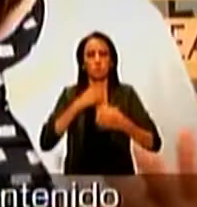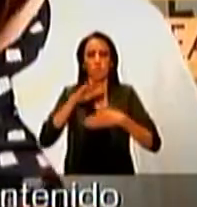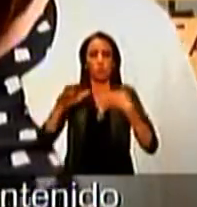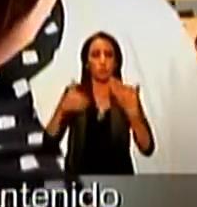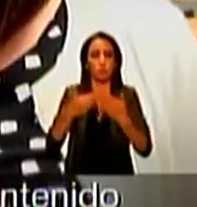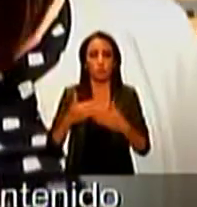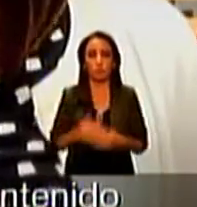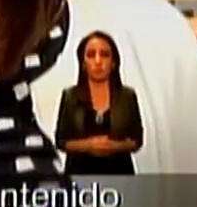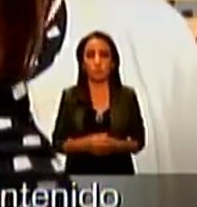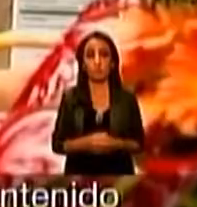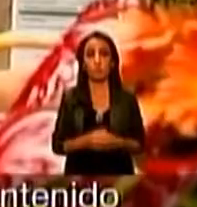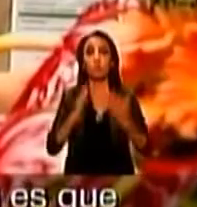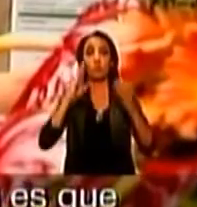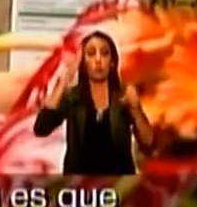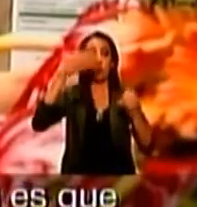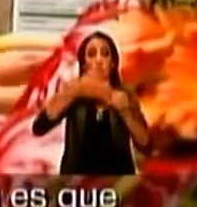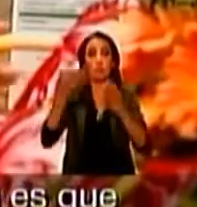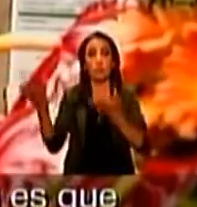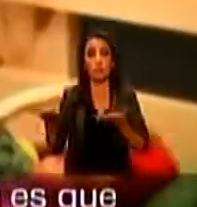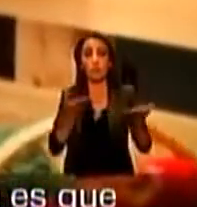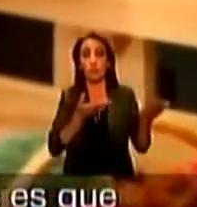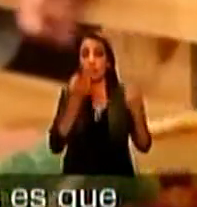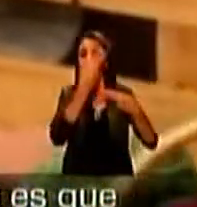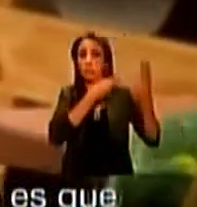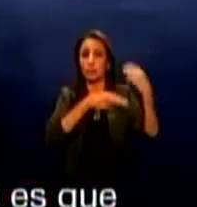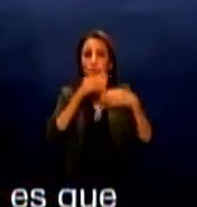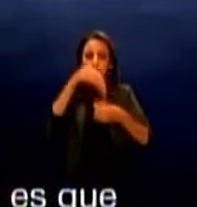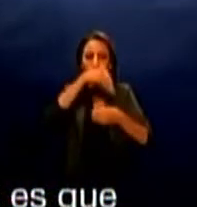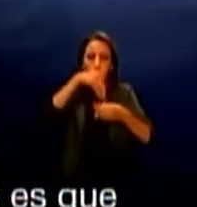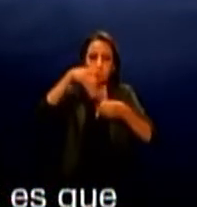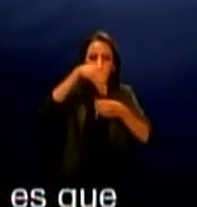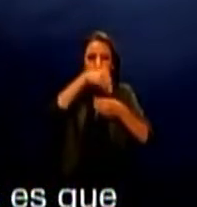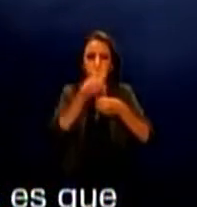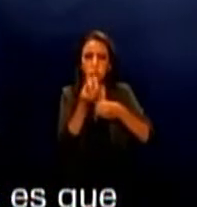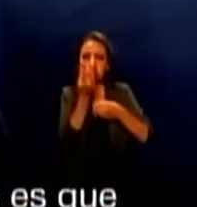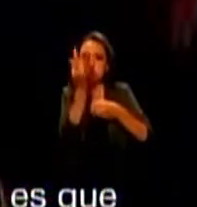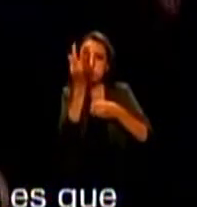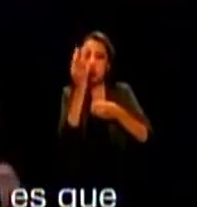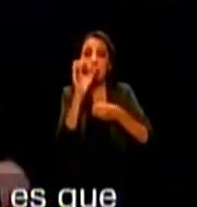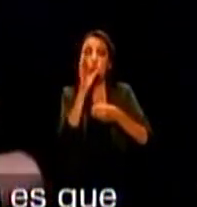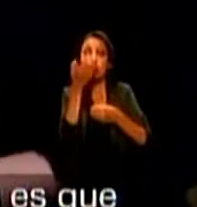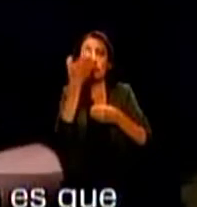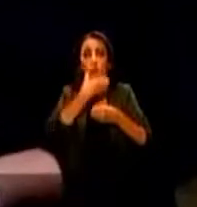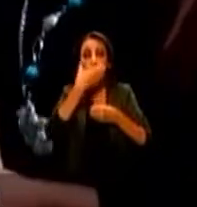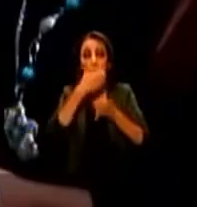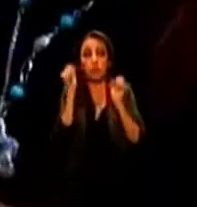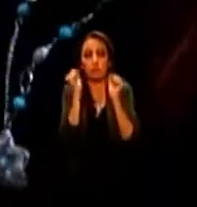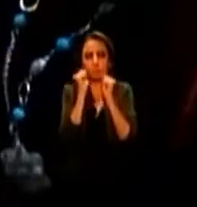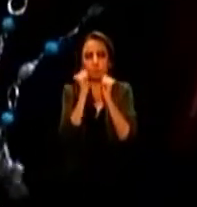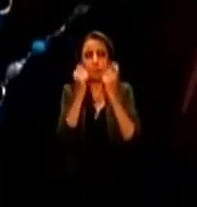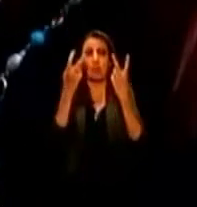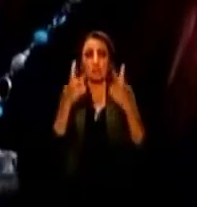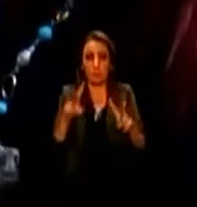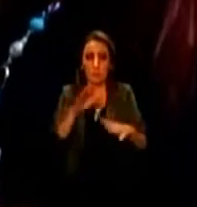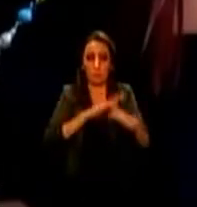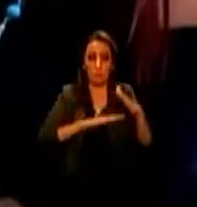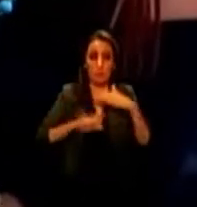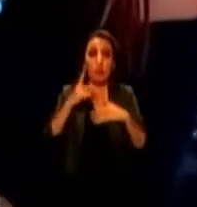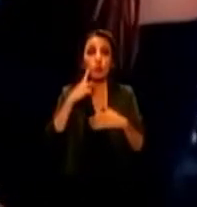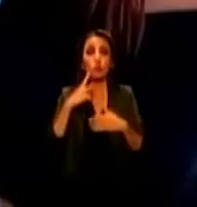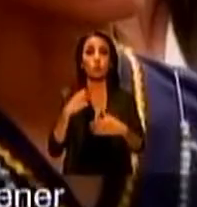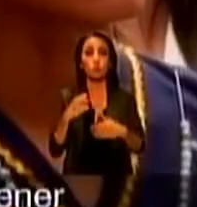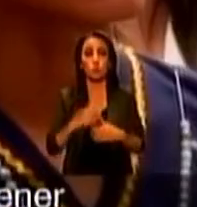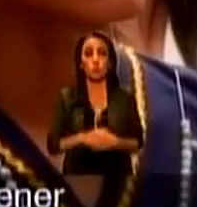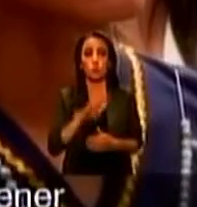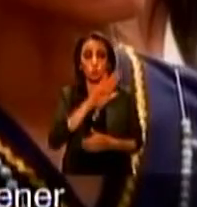el contenido de omega-3 y 6. La ventaja de nuestras infusiones es que se pueden preparar en frío y además estando usadas con